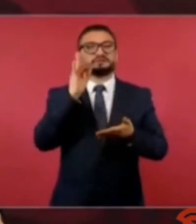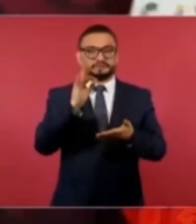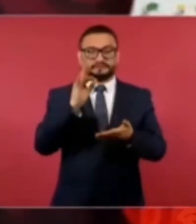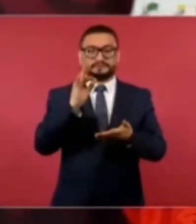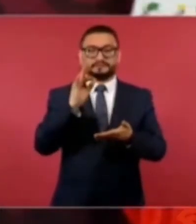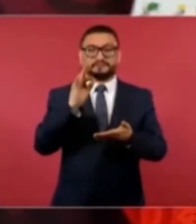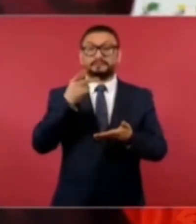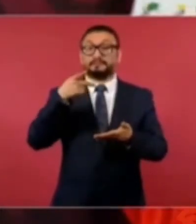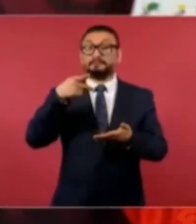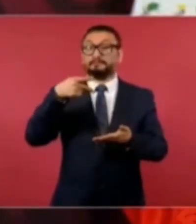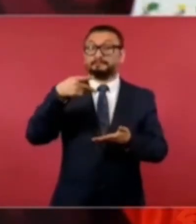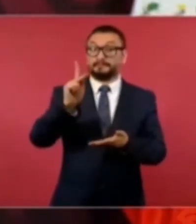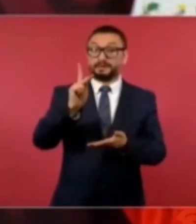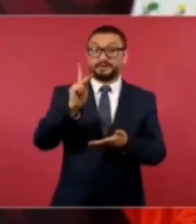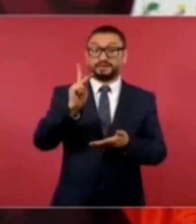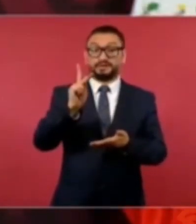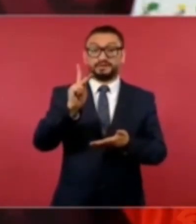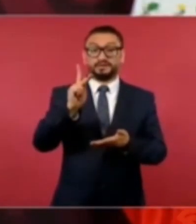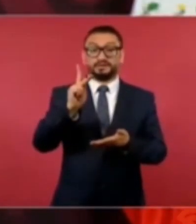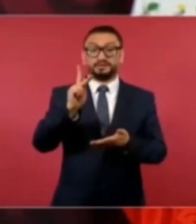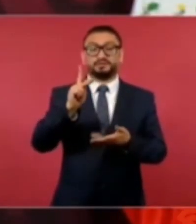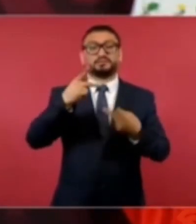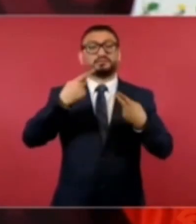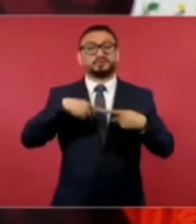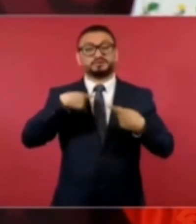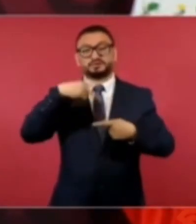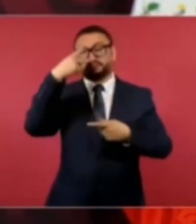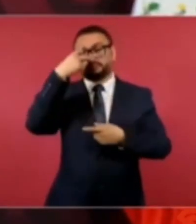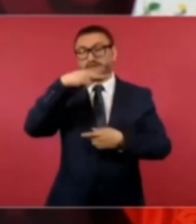pero no queremos mexicanos